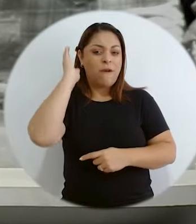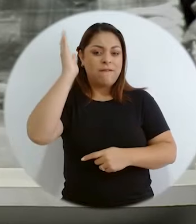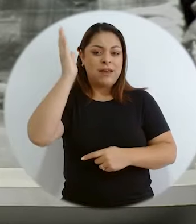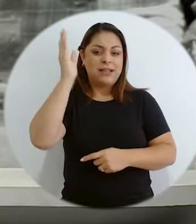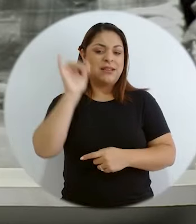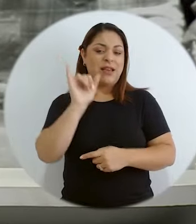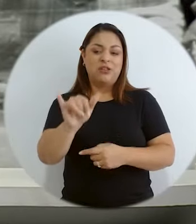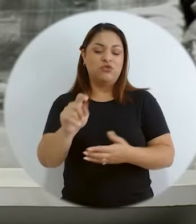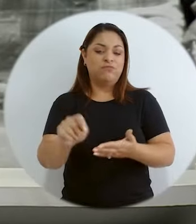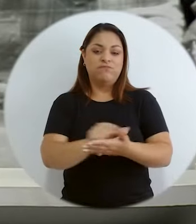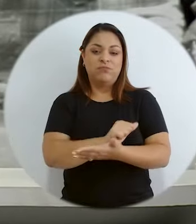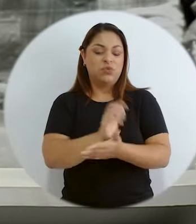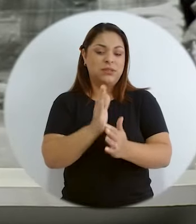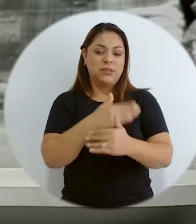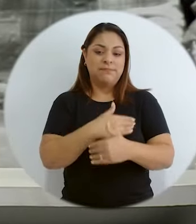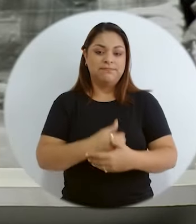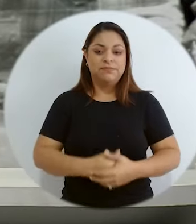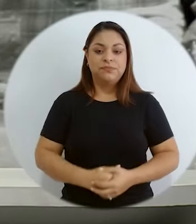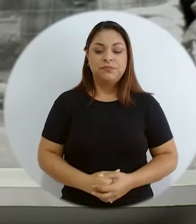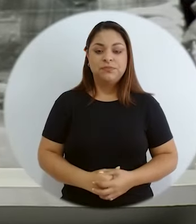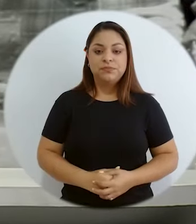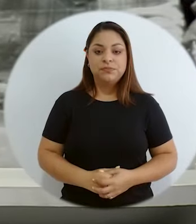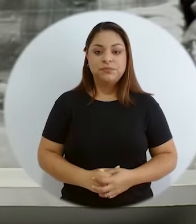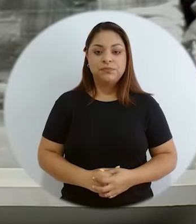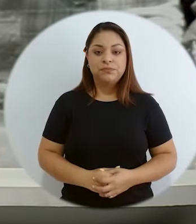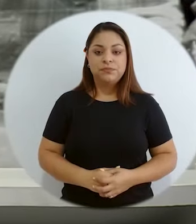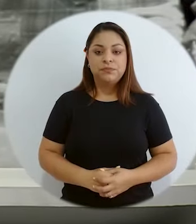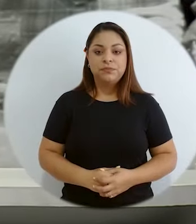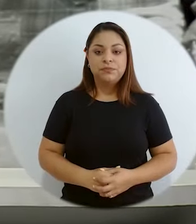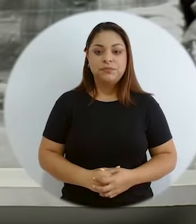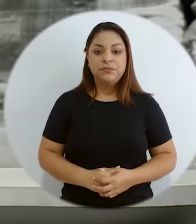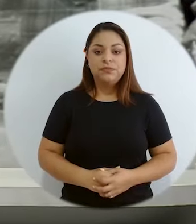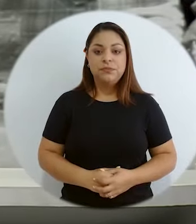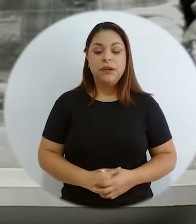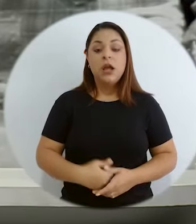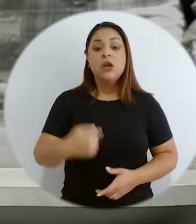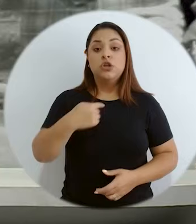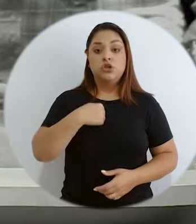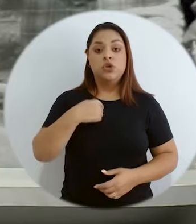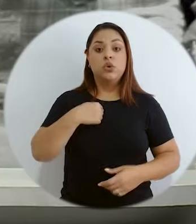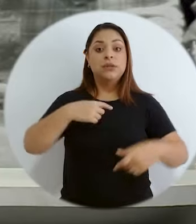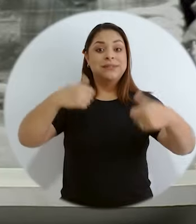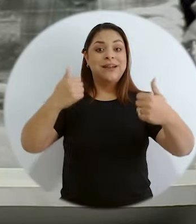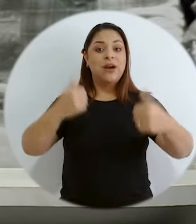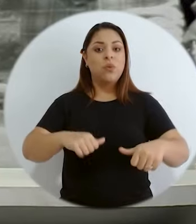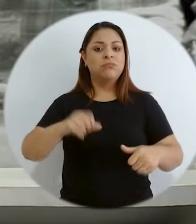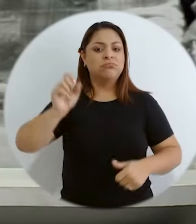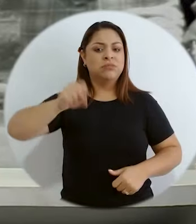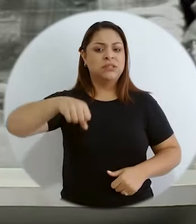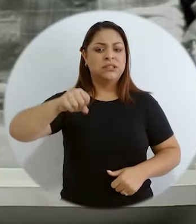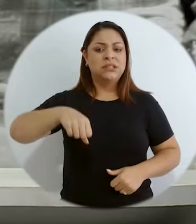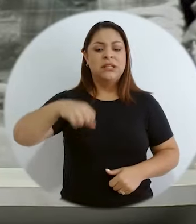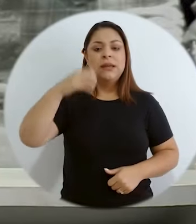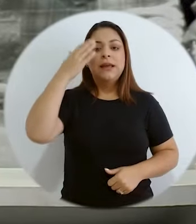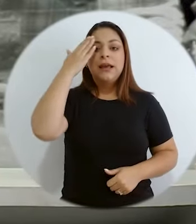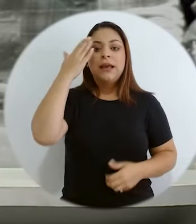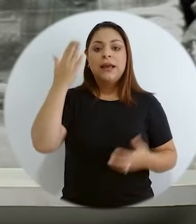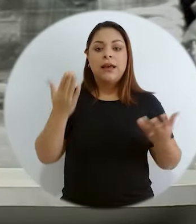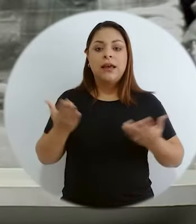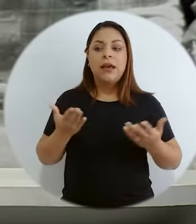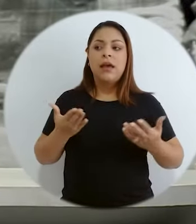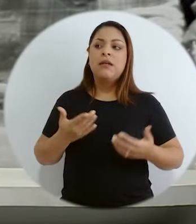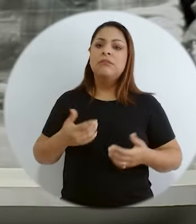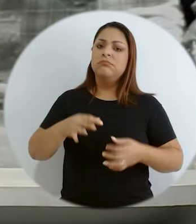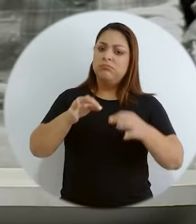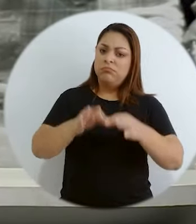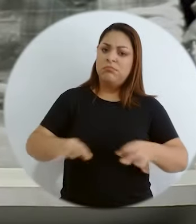conferencia de este año, lamentablemente. Sí, si me permiten, yo estoy de acuerdo, sí, ponerse de acuerdo